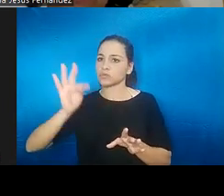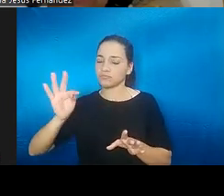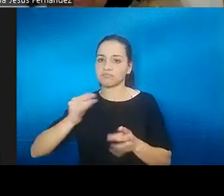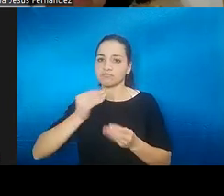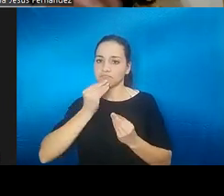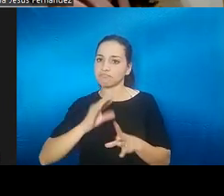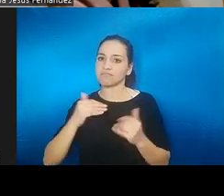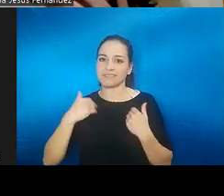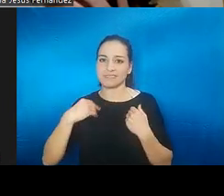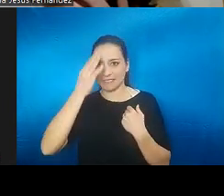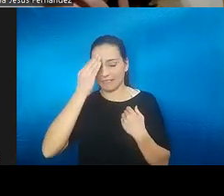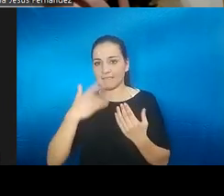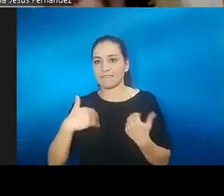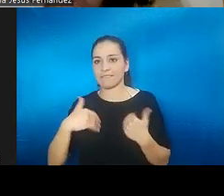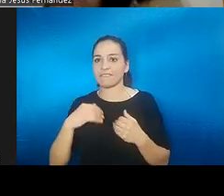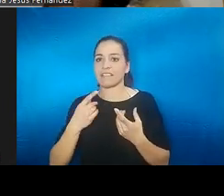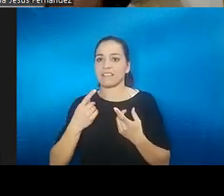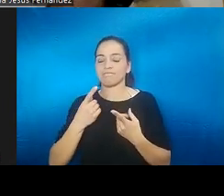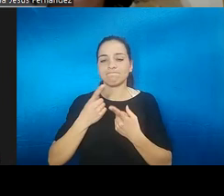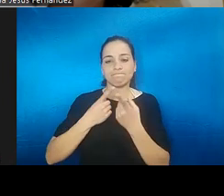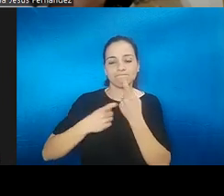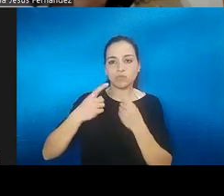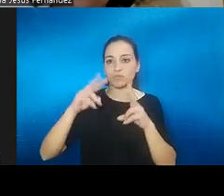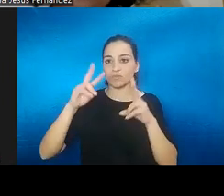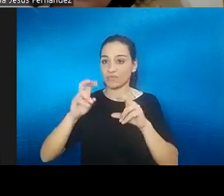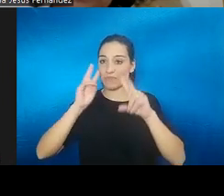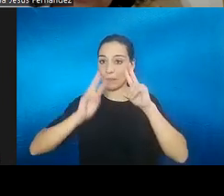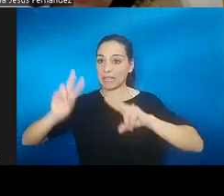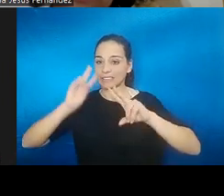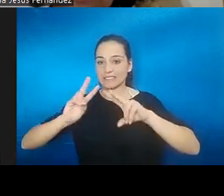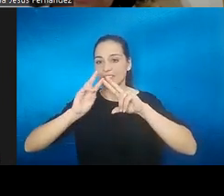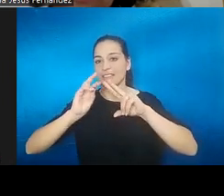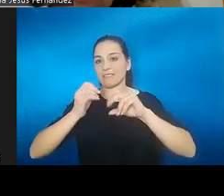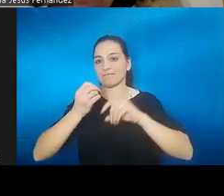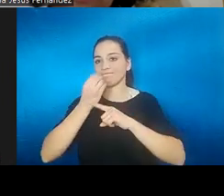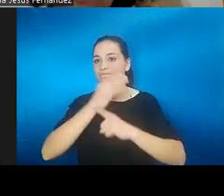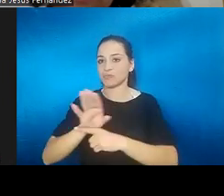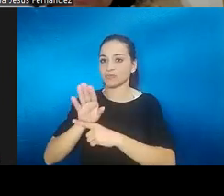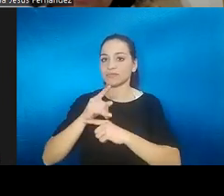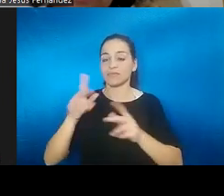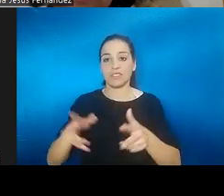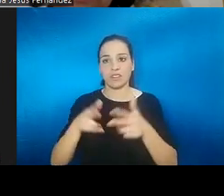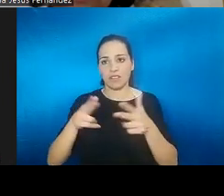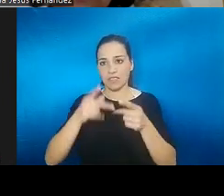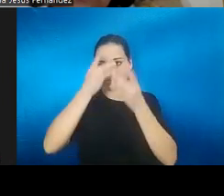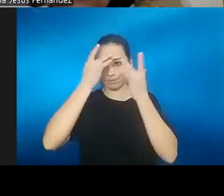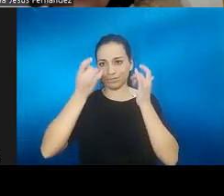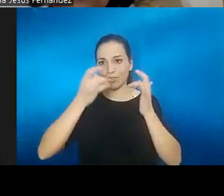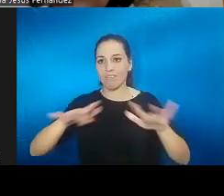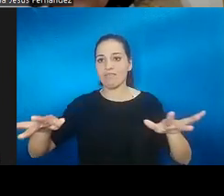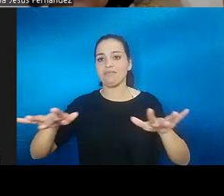es ya por deformación desde CED visibilizar y ayudar a las entidades a concienciar y a poner